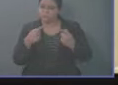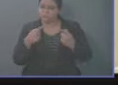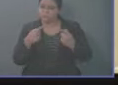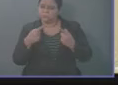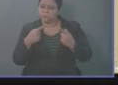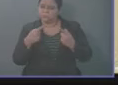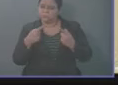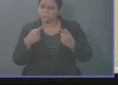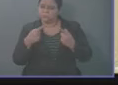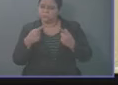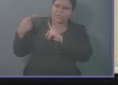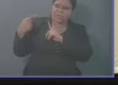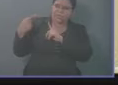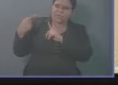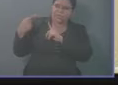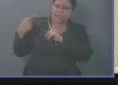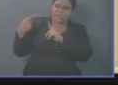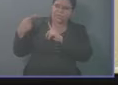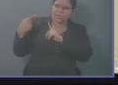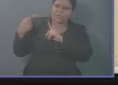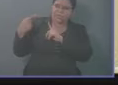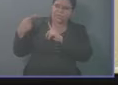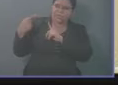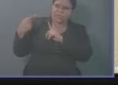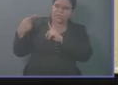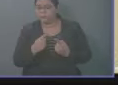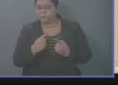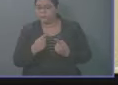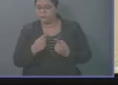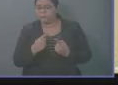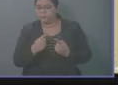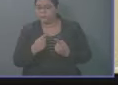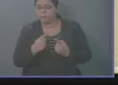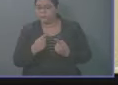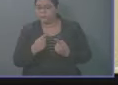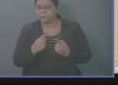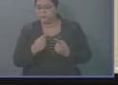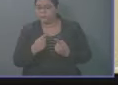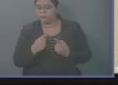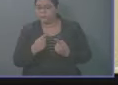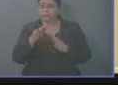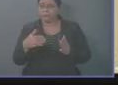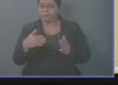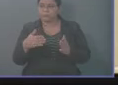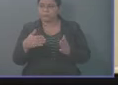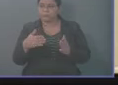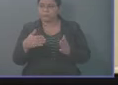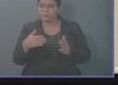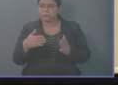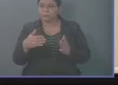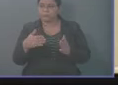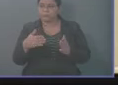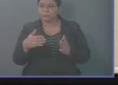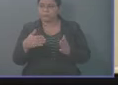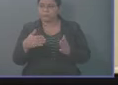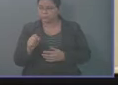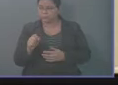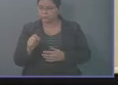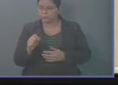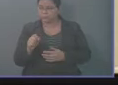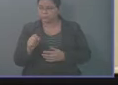insultando. Espero eso no sea así en el marco de la institucionalización de los troles, pero realmente